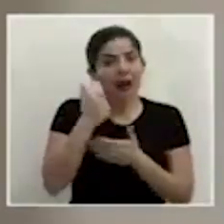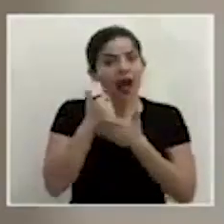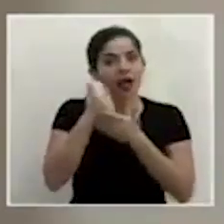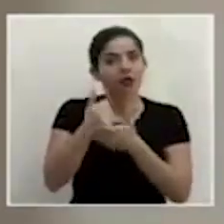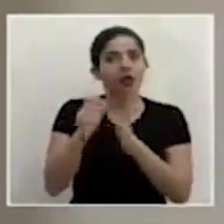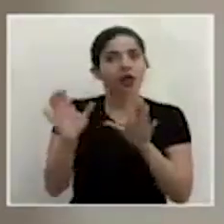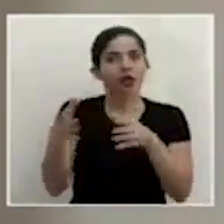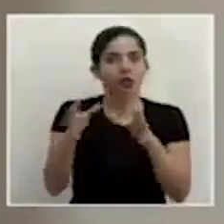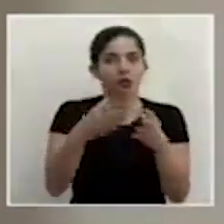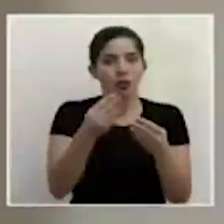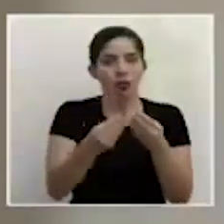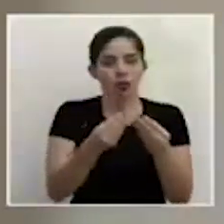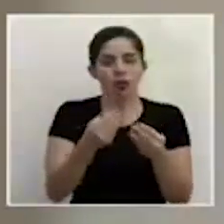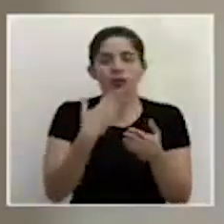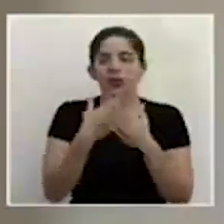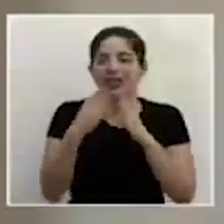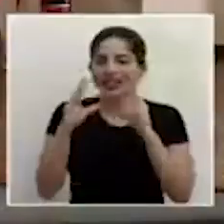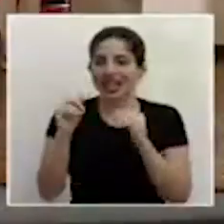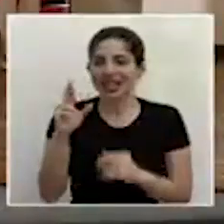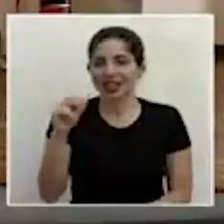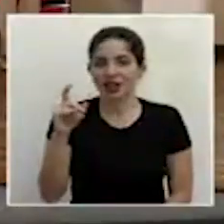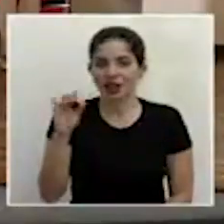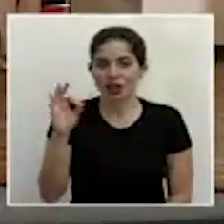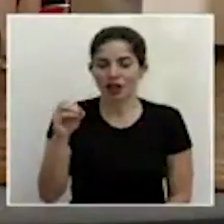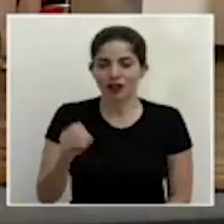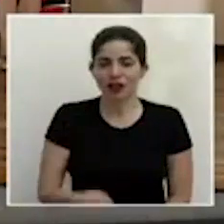sectores productivos buenas tardes don Rodolfo